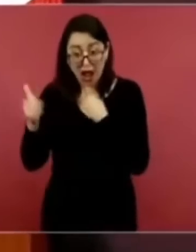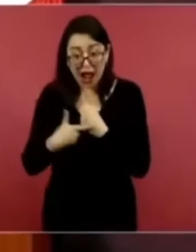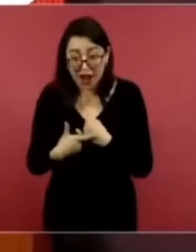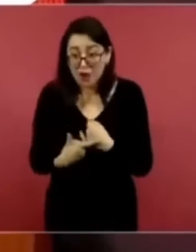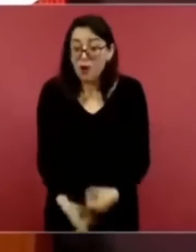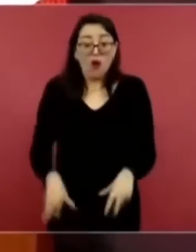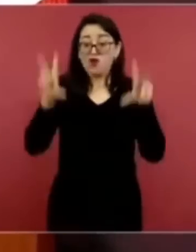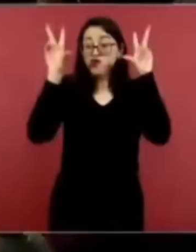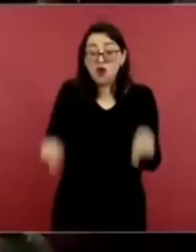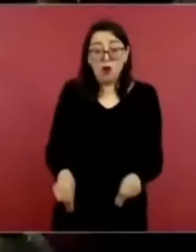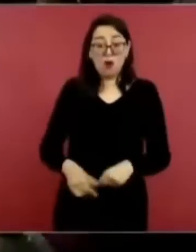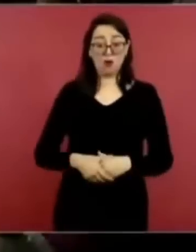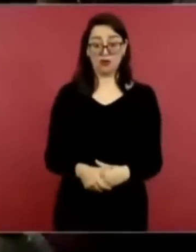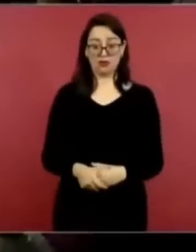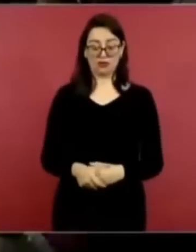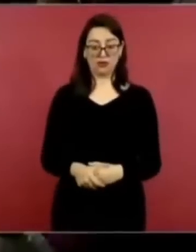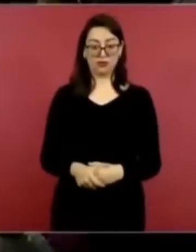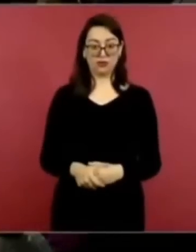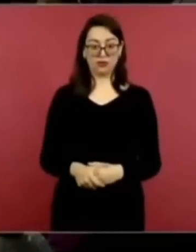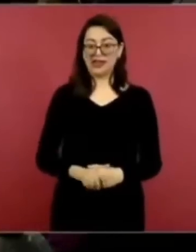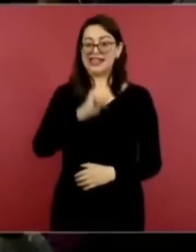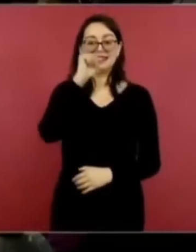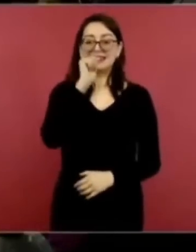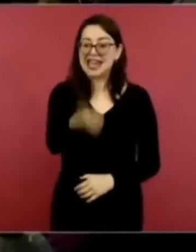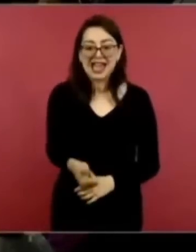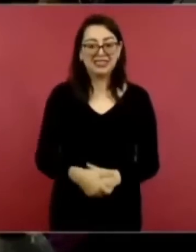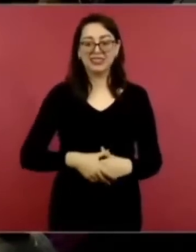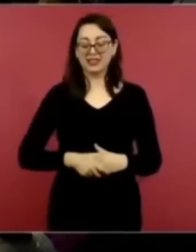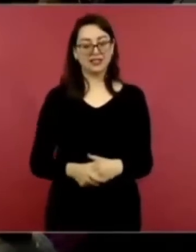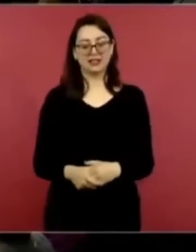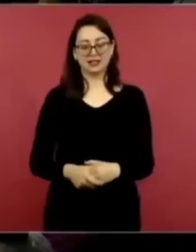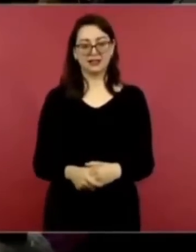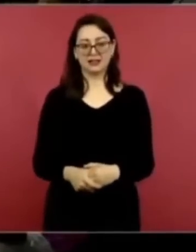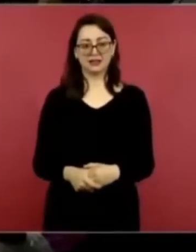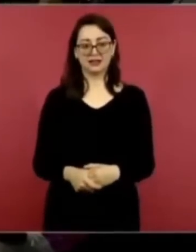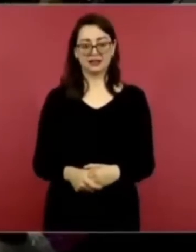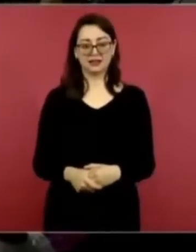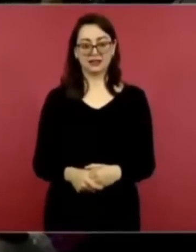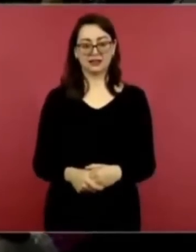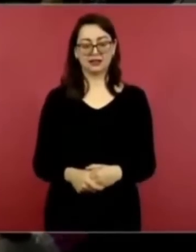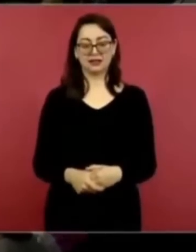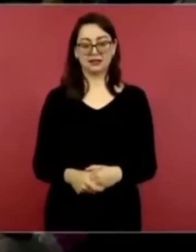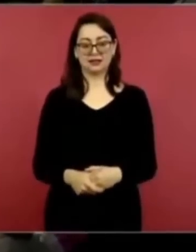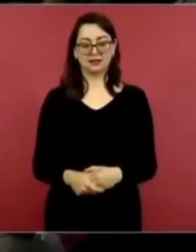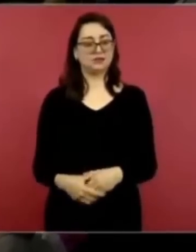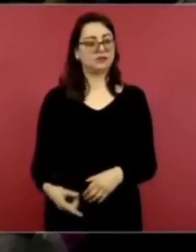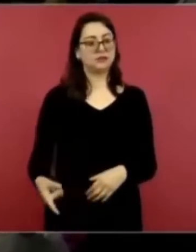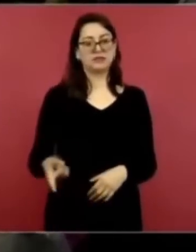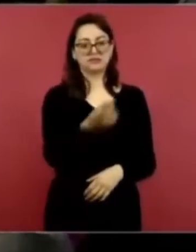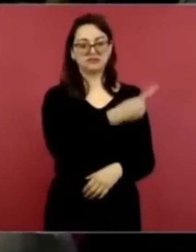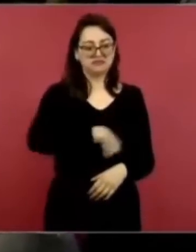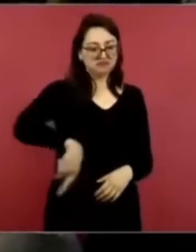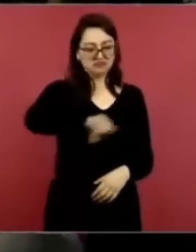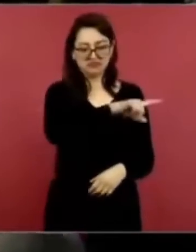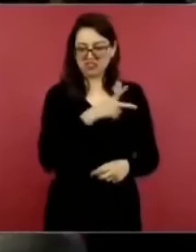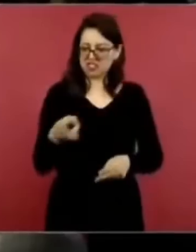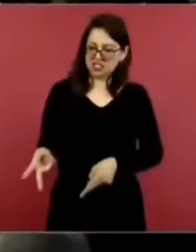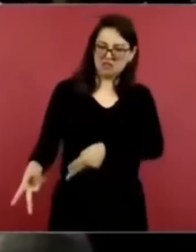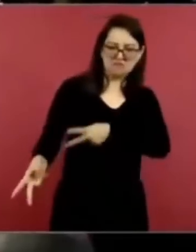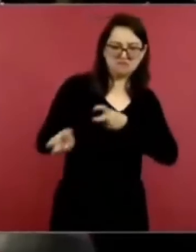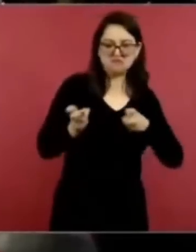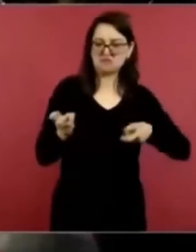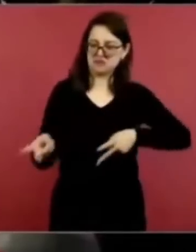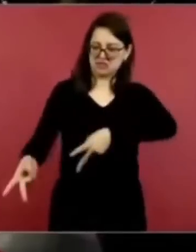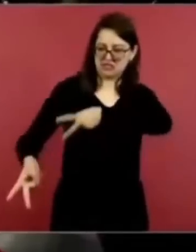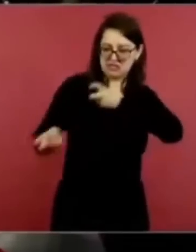nada tomaron por asalto al